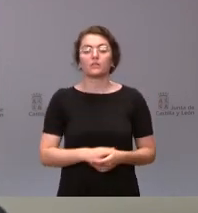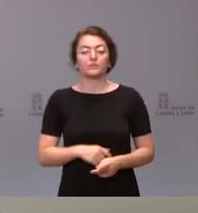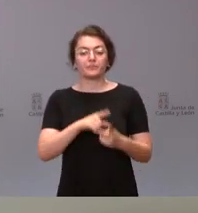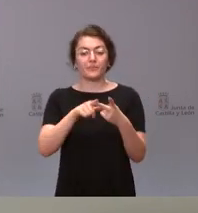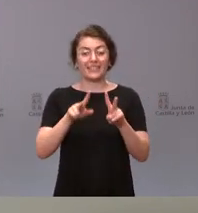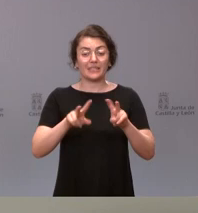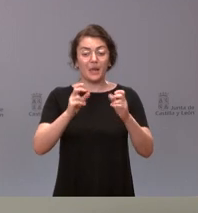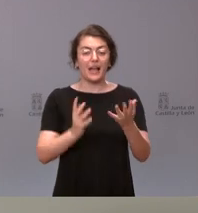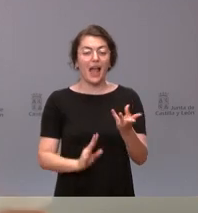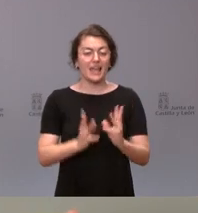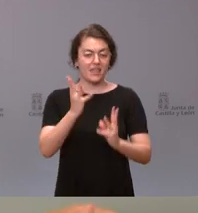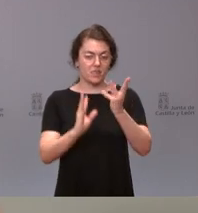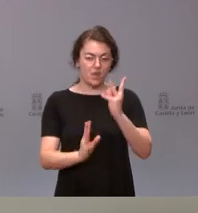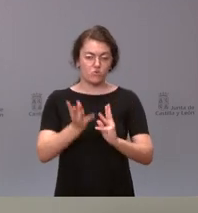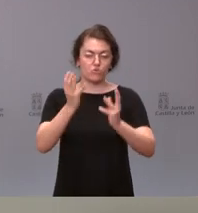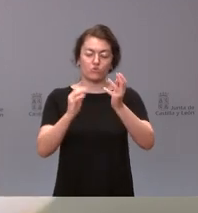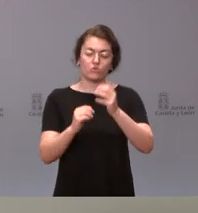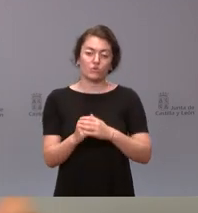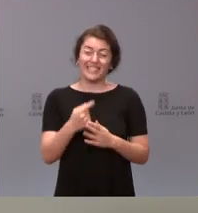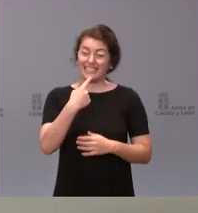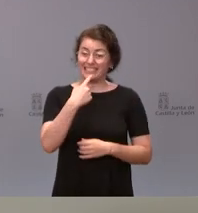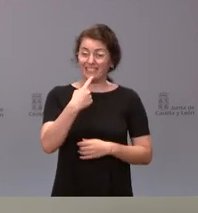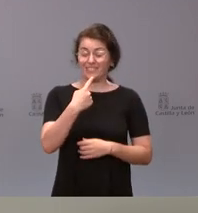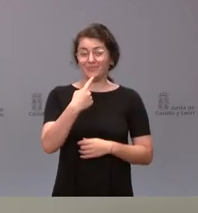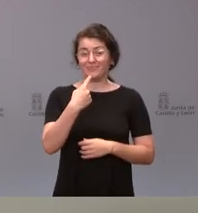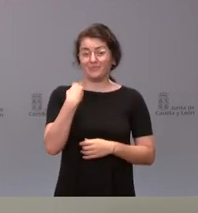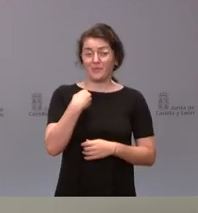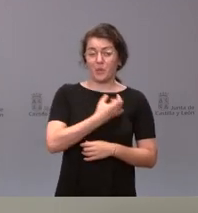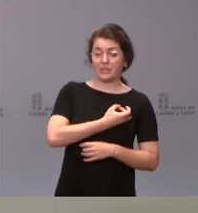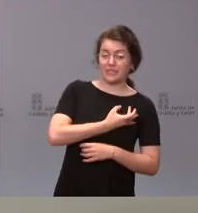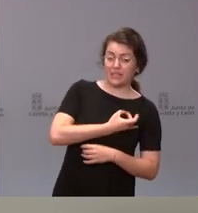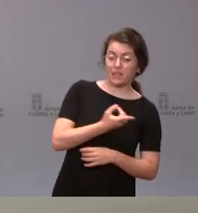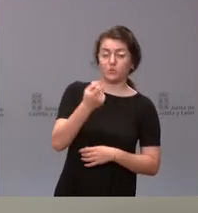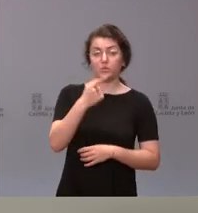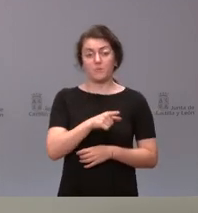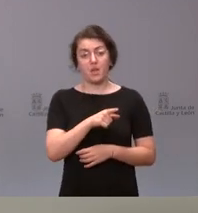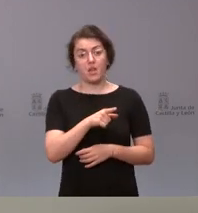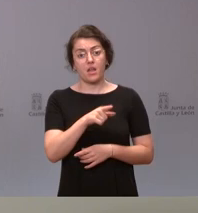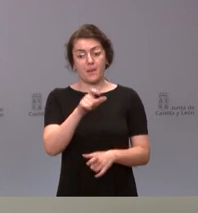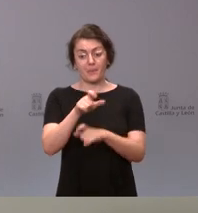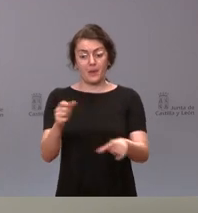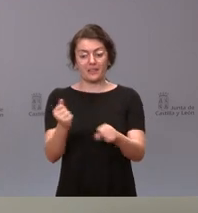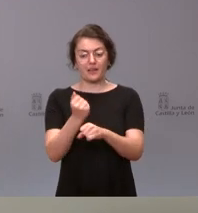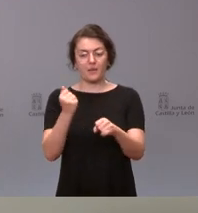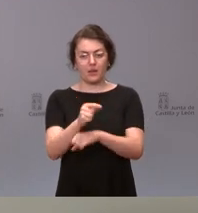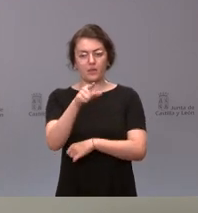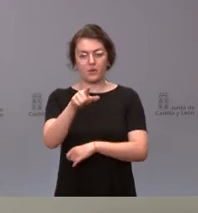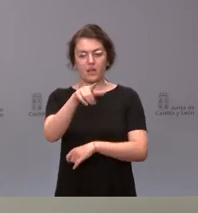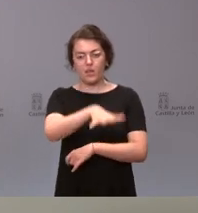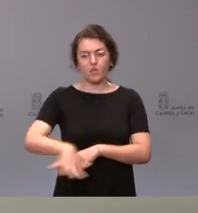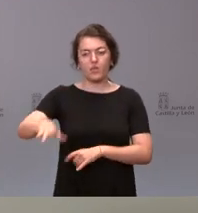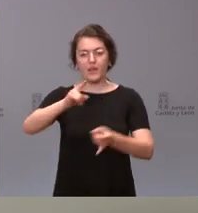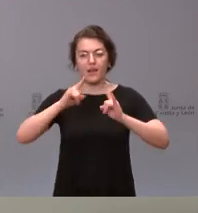incendios, se dice, se habla desde los sindicatos y también desde los trabajadores forestales y la